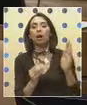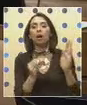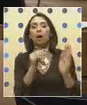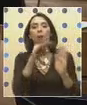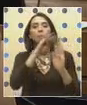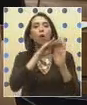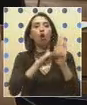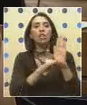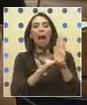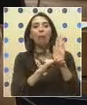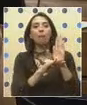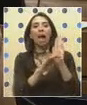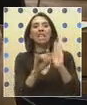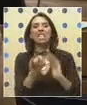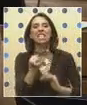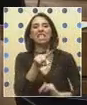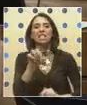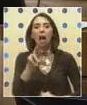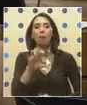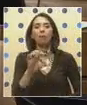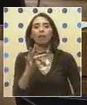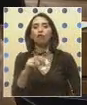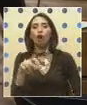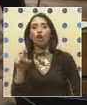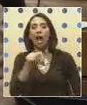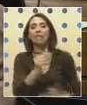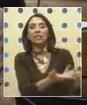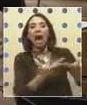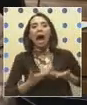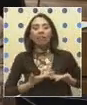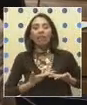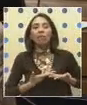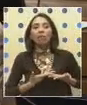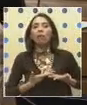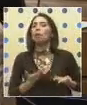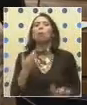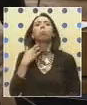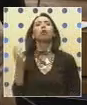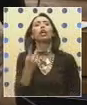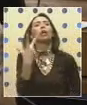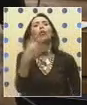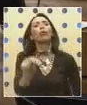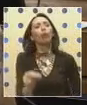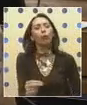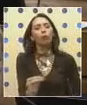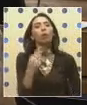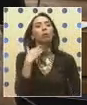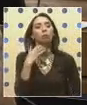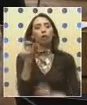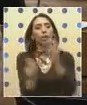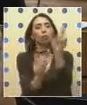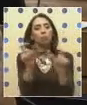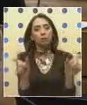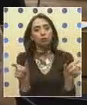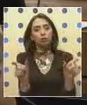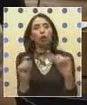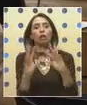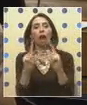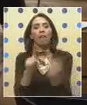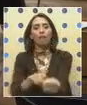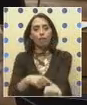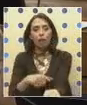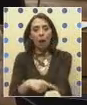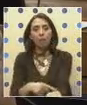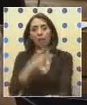su programa y a través de su ISAPRE o FONASA atenderse. ¿Por qué no se hace eso? ¿Y por qué las personas, la familia,